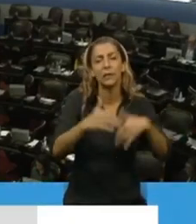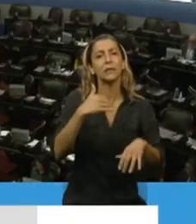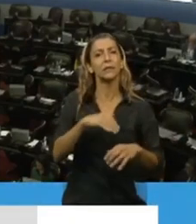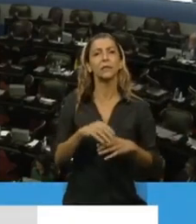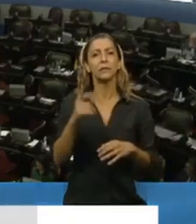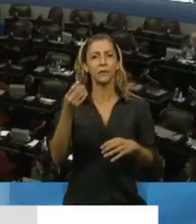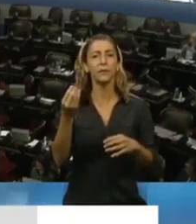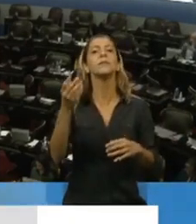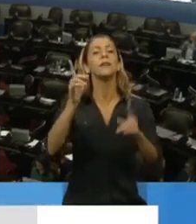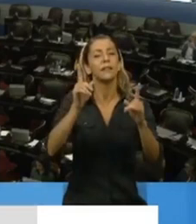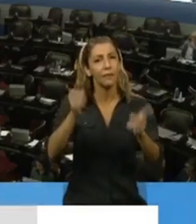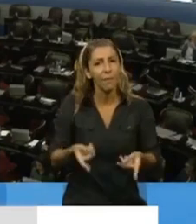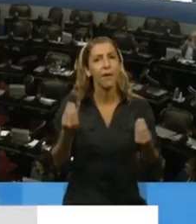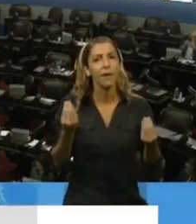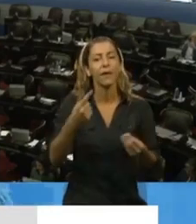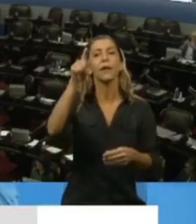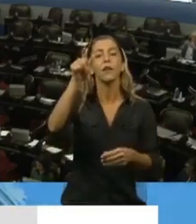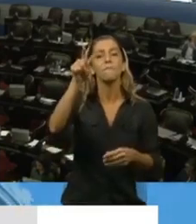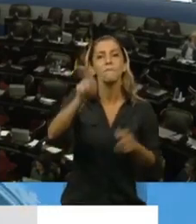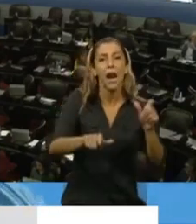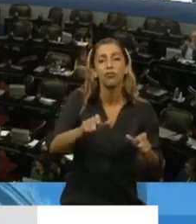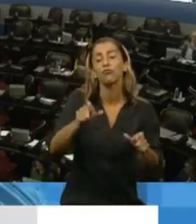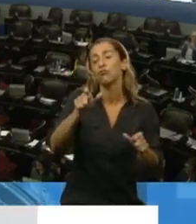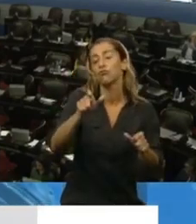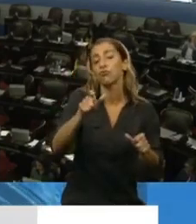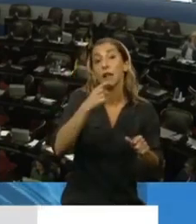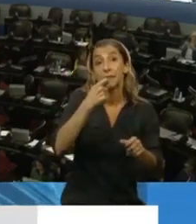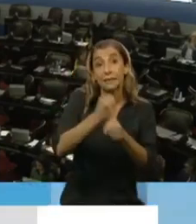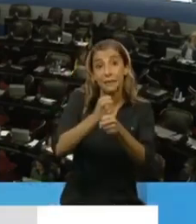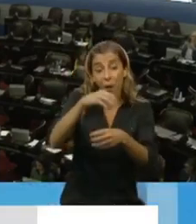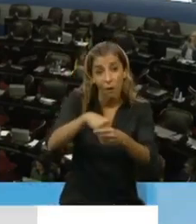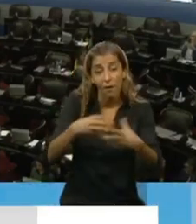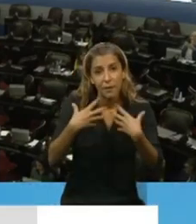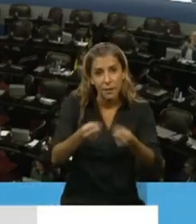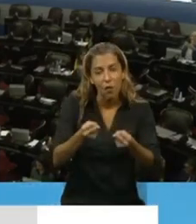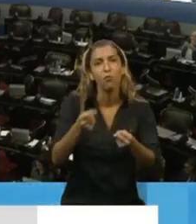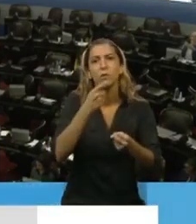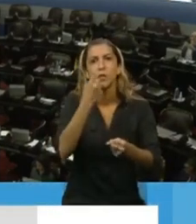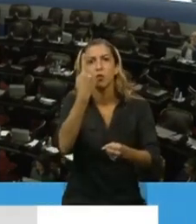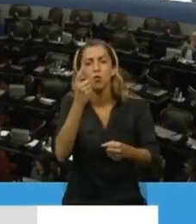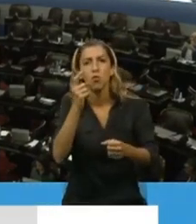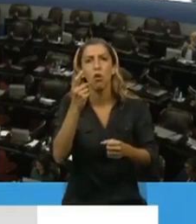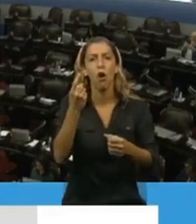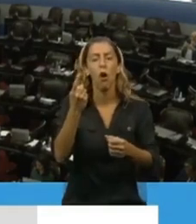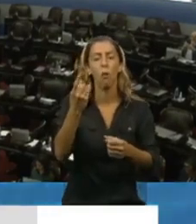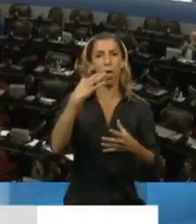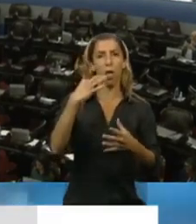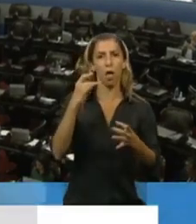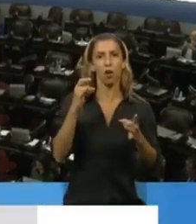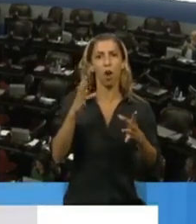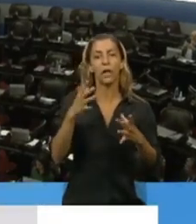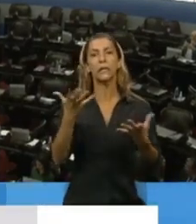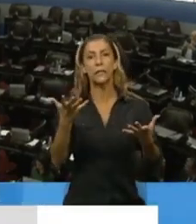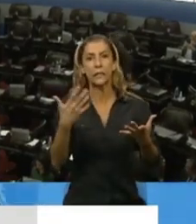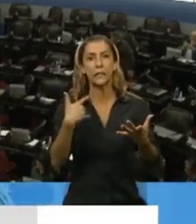trabajador de la salud se contagia, todo el equipo que forma parte de esa guardia debe ser retirado. Por lo